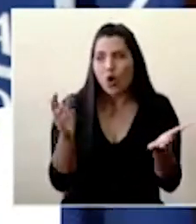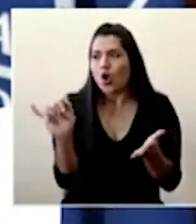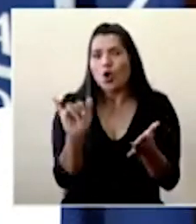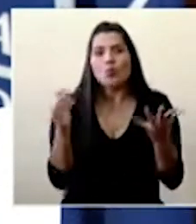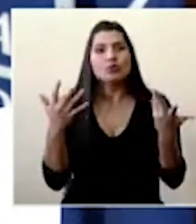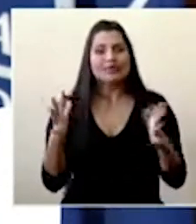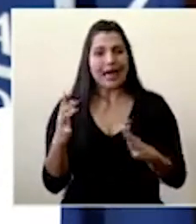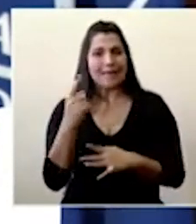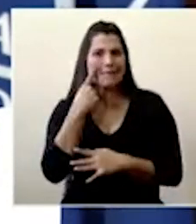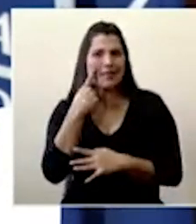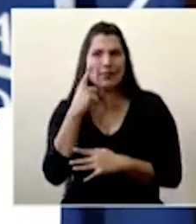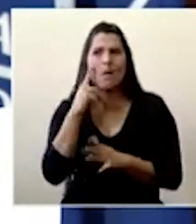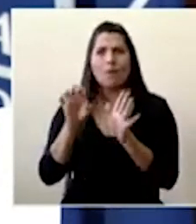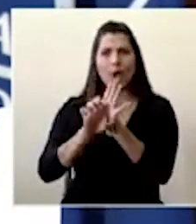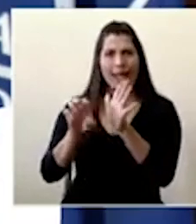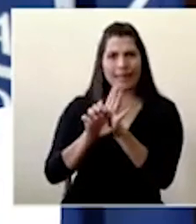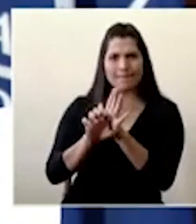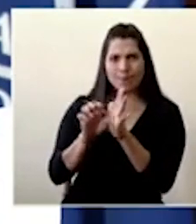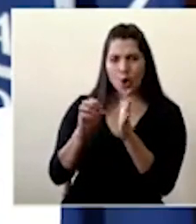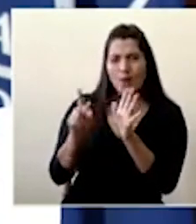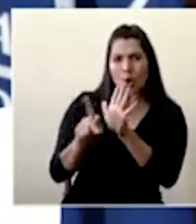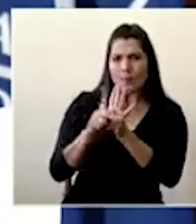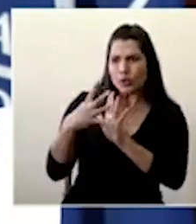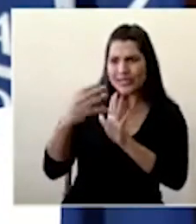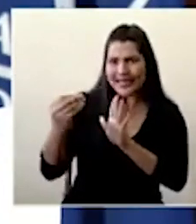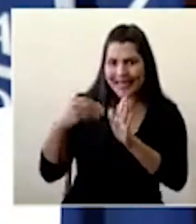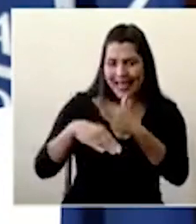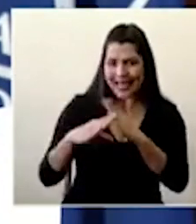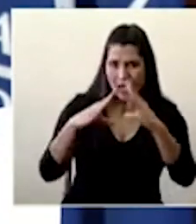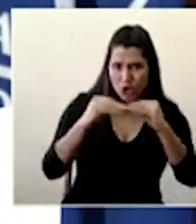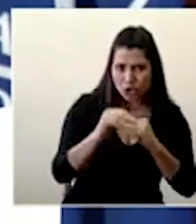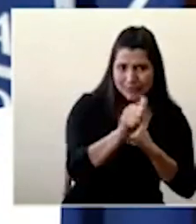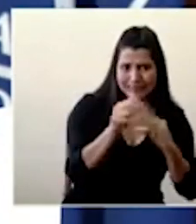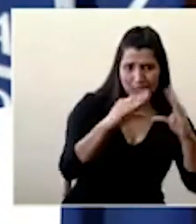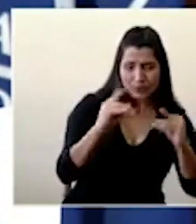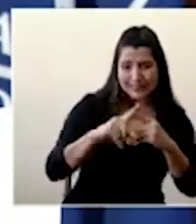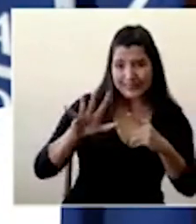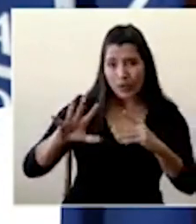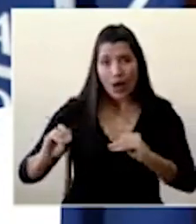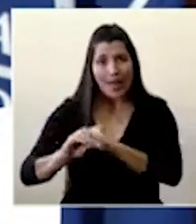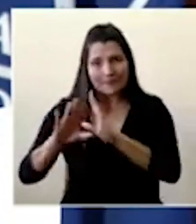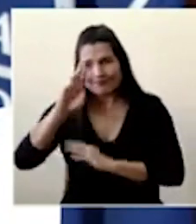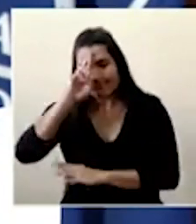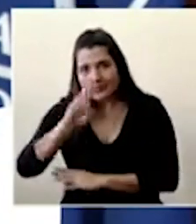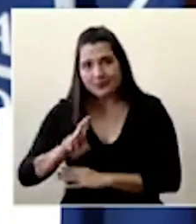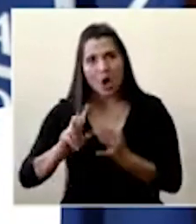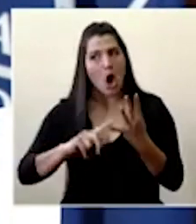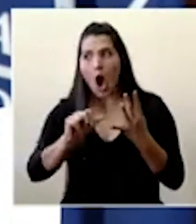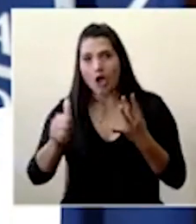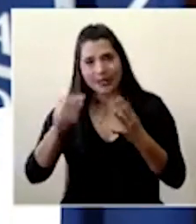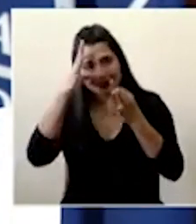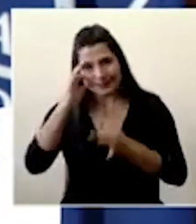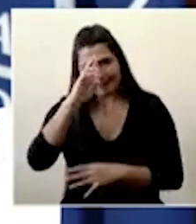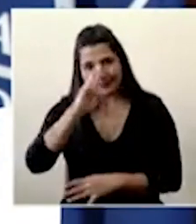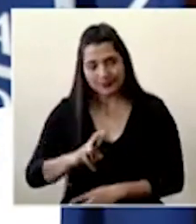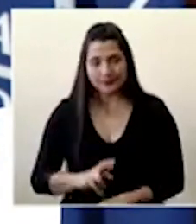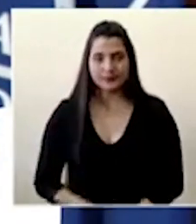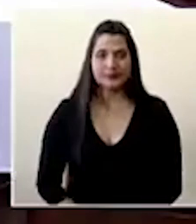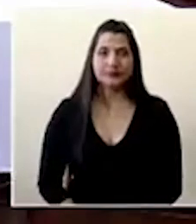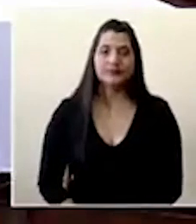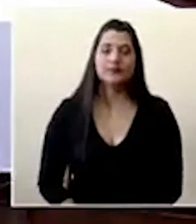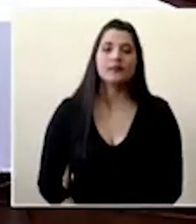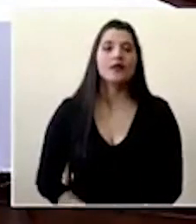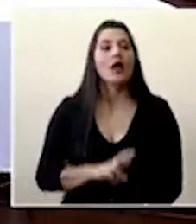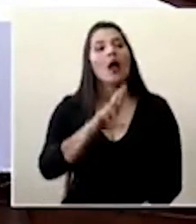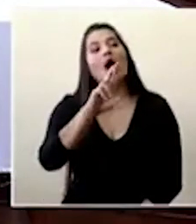visto con lo de la restricción vehicular nocturna que también es una medida sanitaria y con otras que hemos estado dictando anteriormente Don